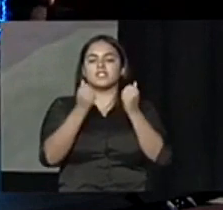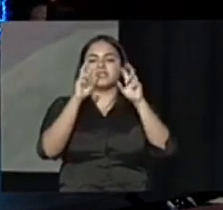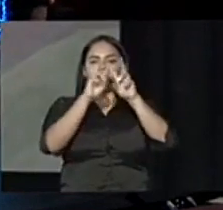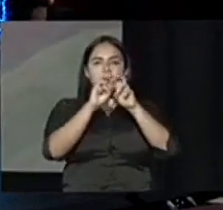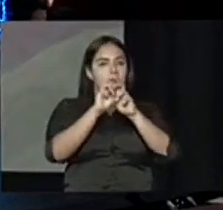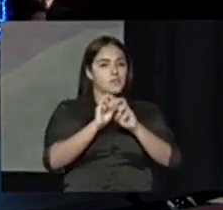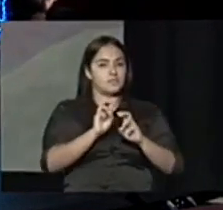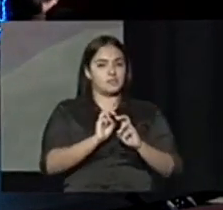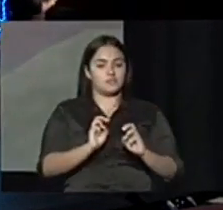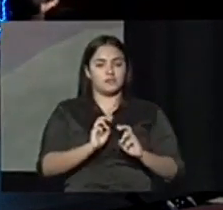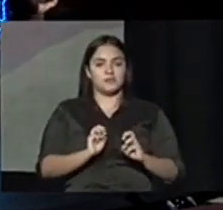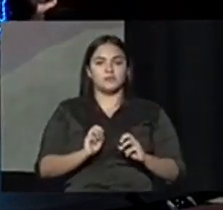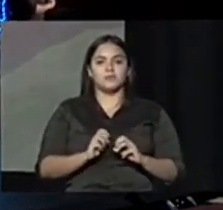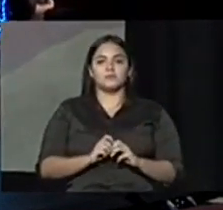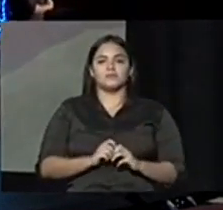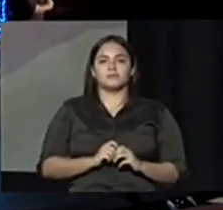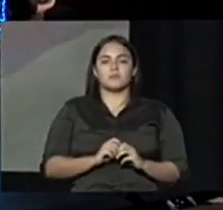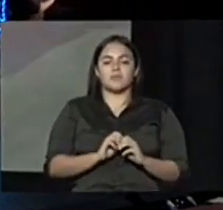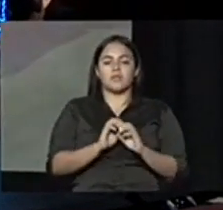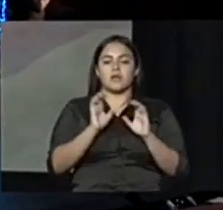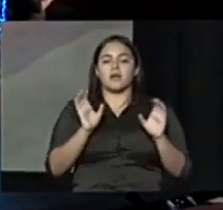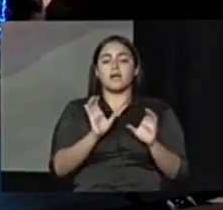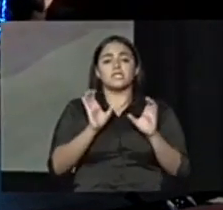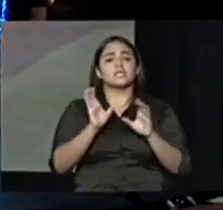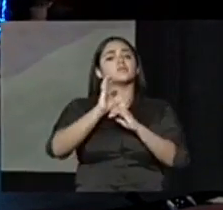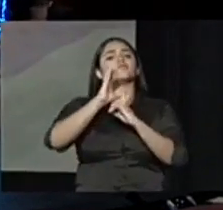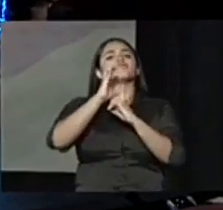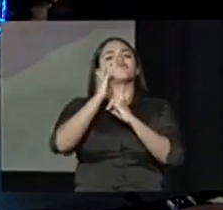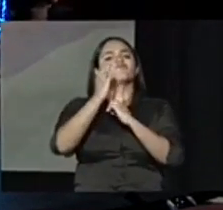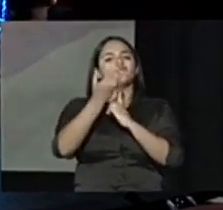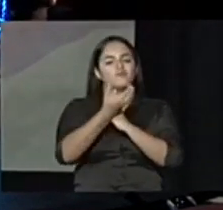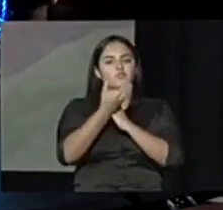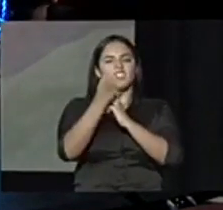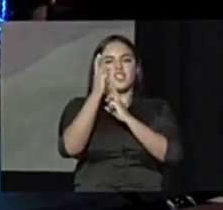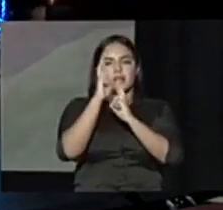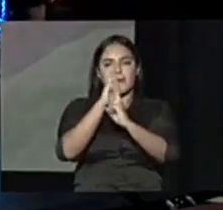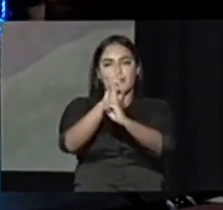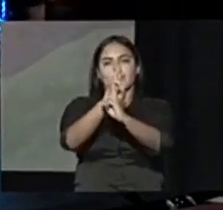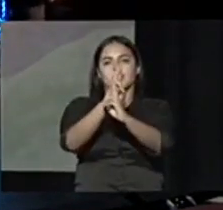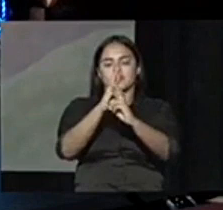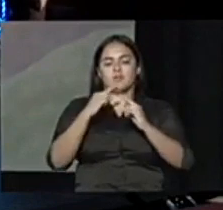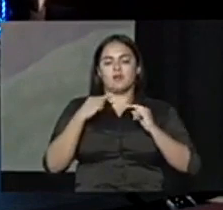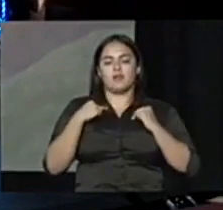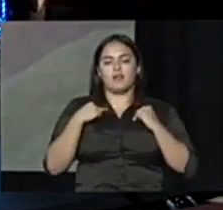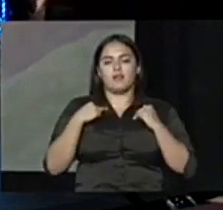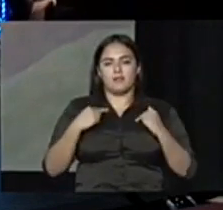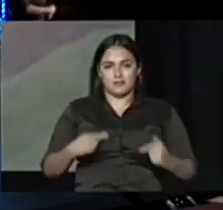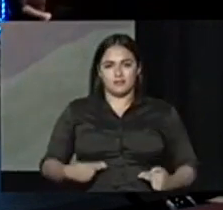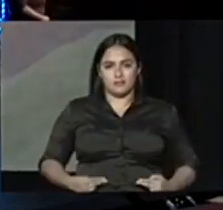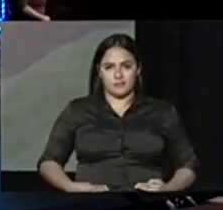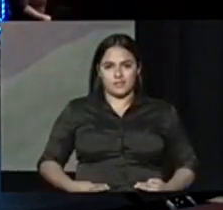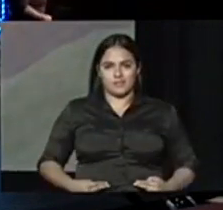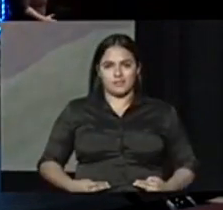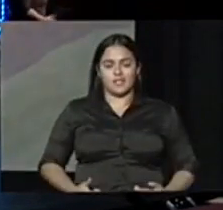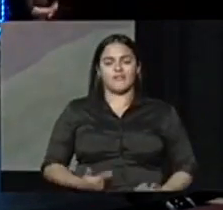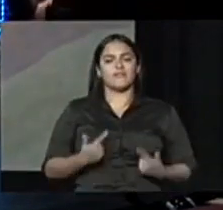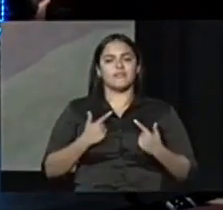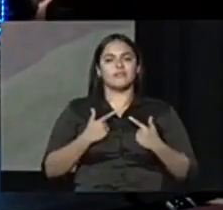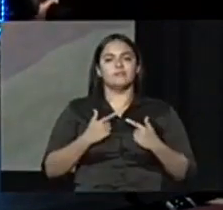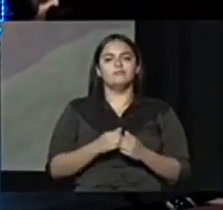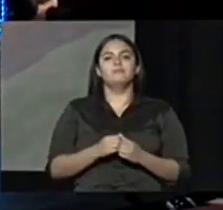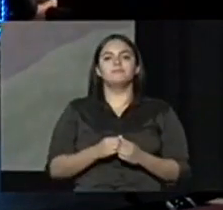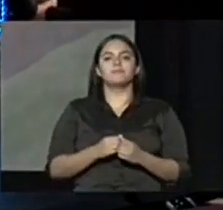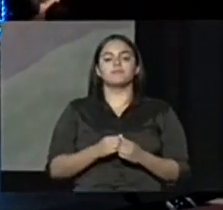necesitamos crear una cultura de respeto a la vida y a la dignidad humana como pueblo